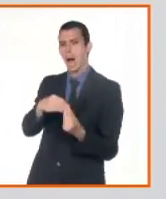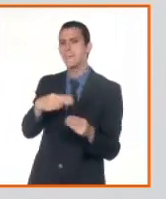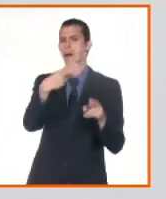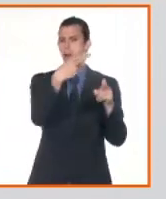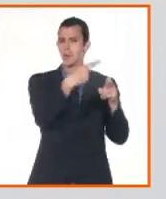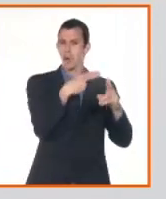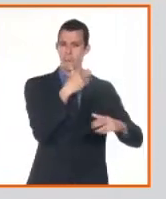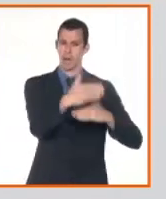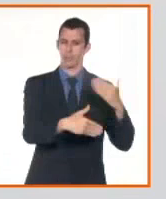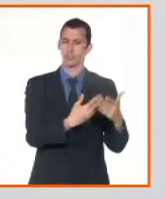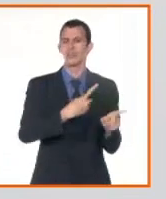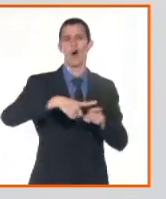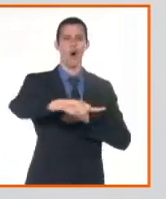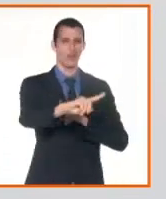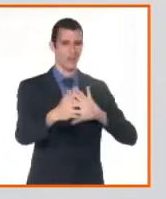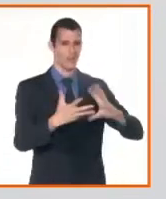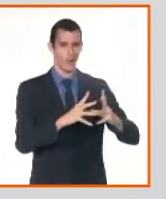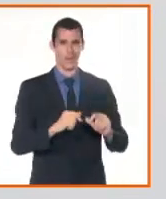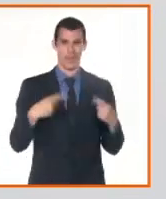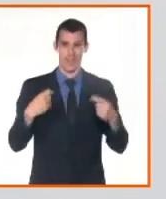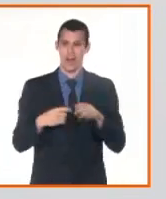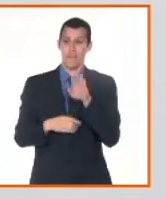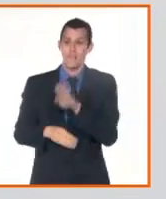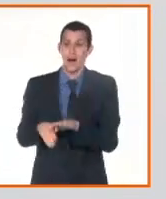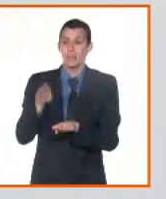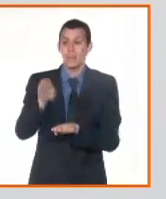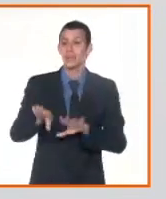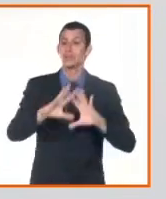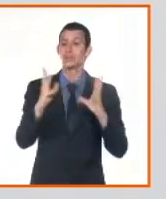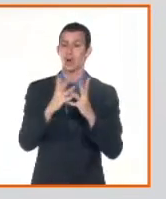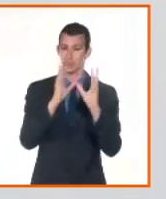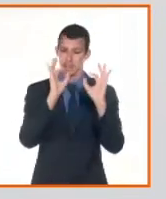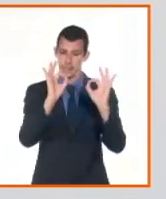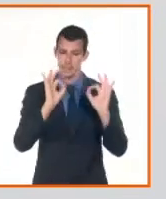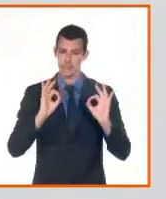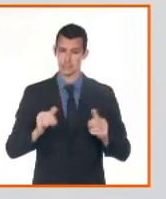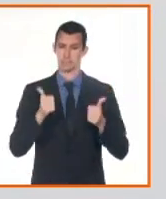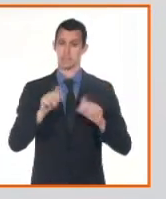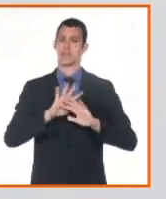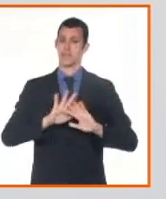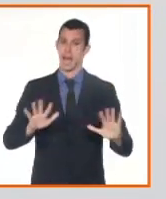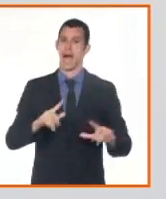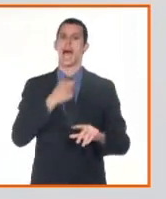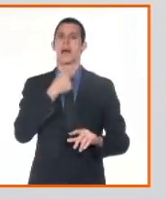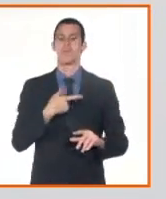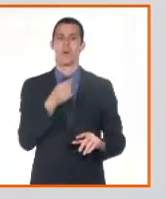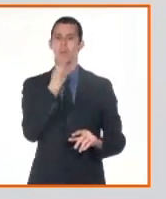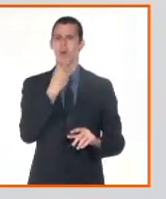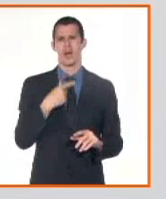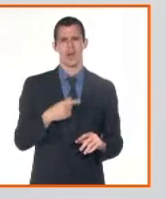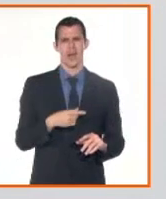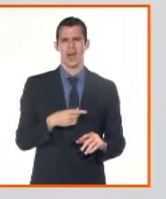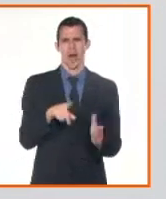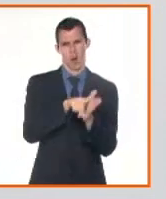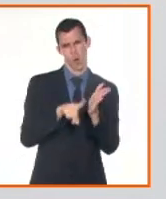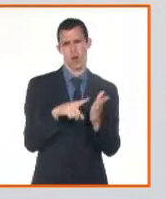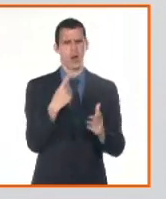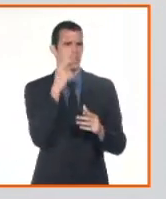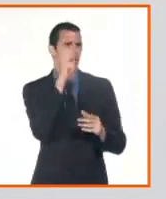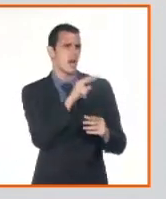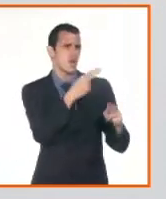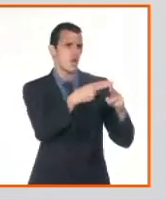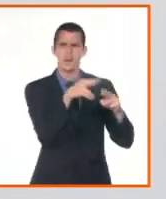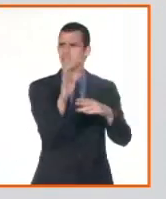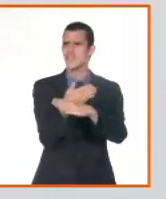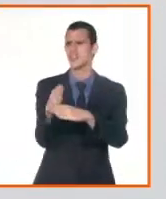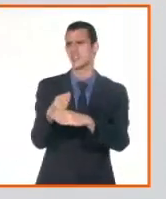realizar un determinado acto que pueda tener un vicio y pueda conocer